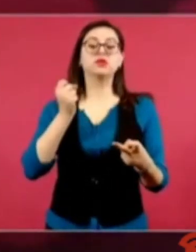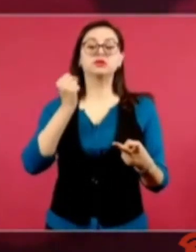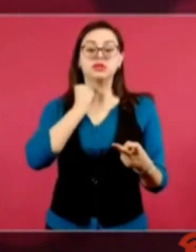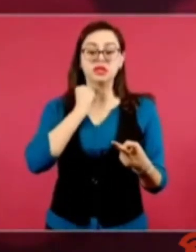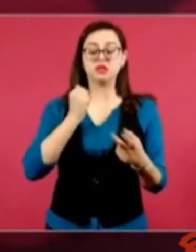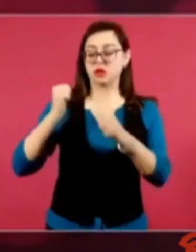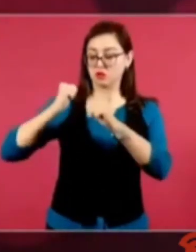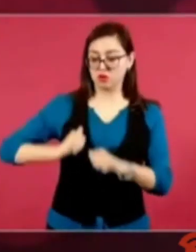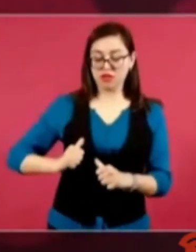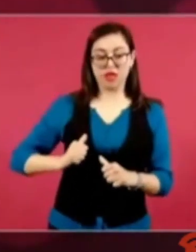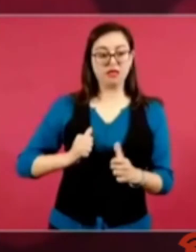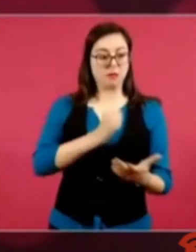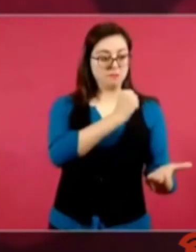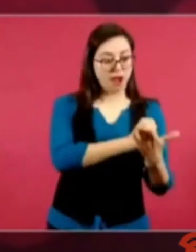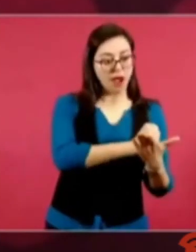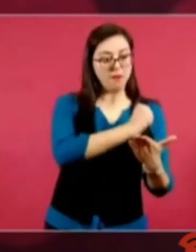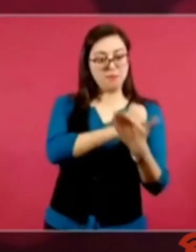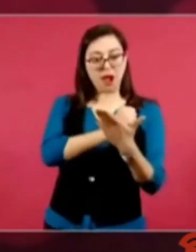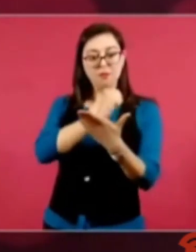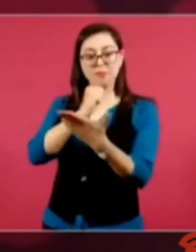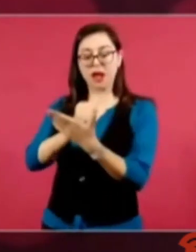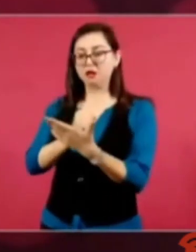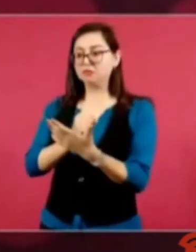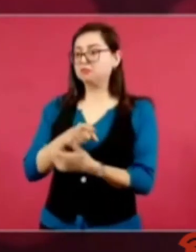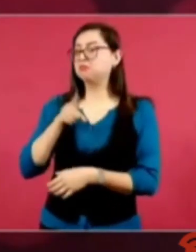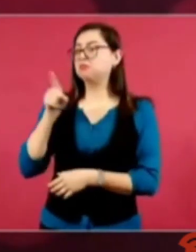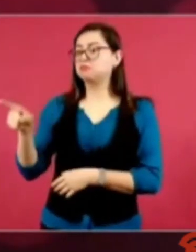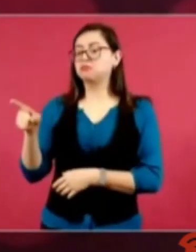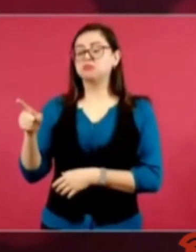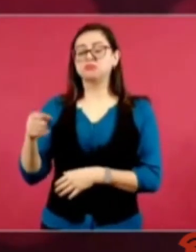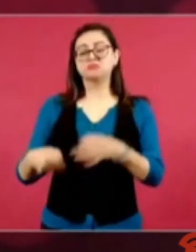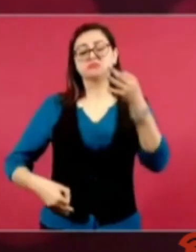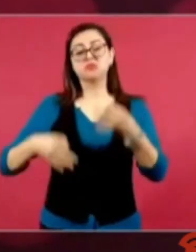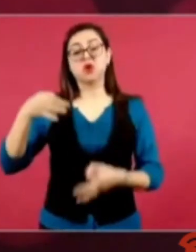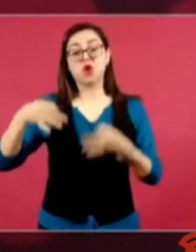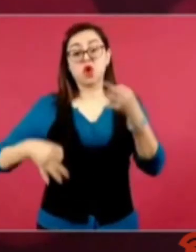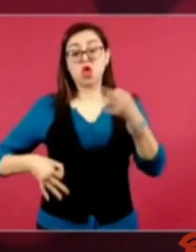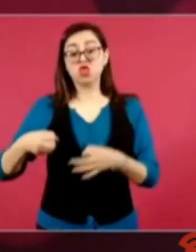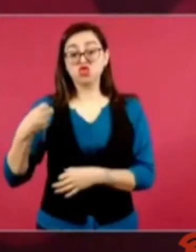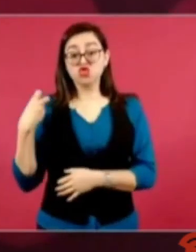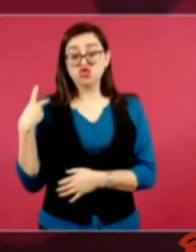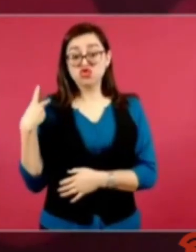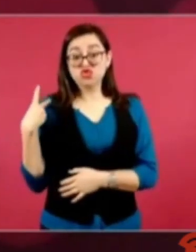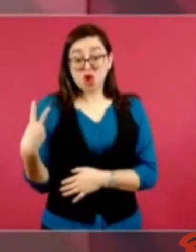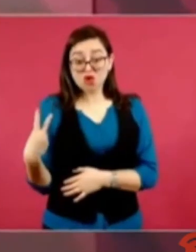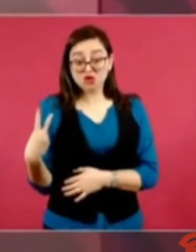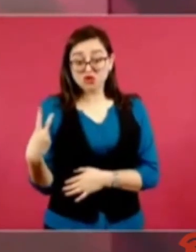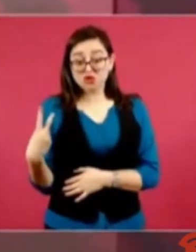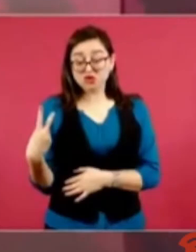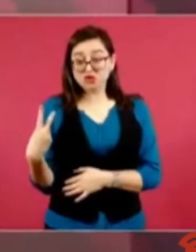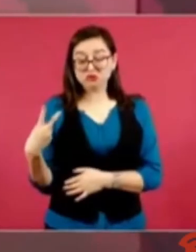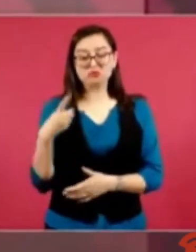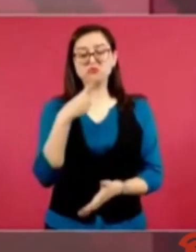dos ministros no electos por el pueblo,